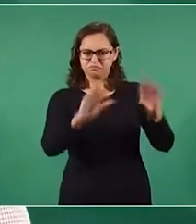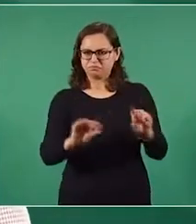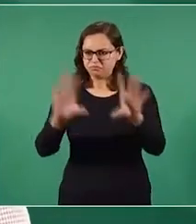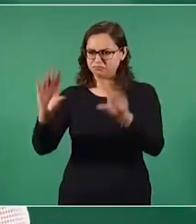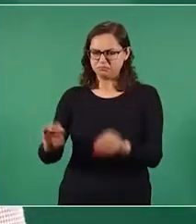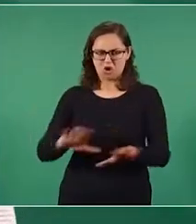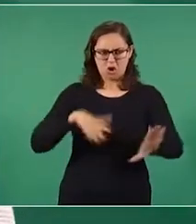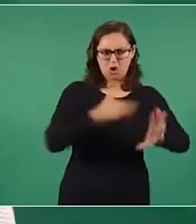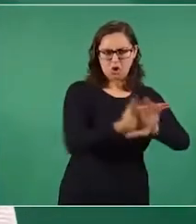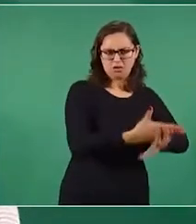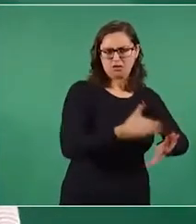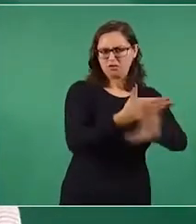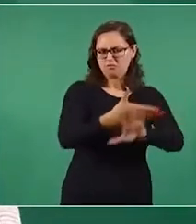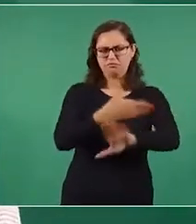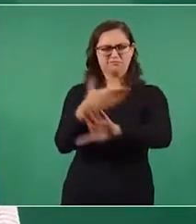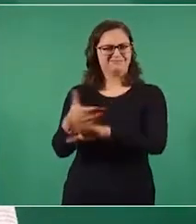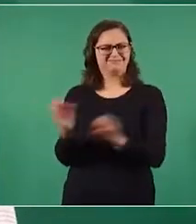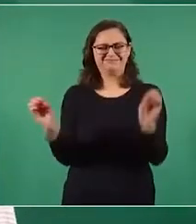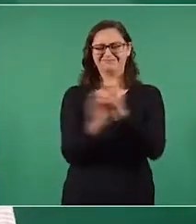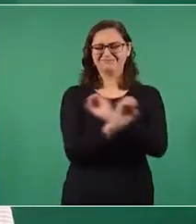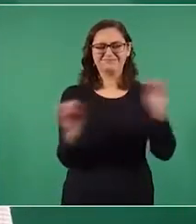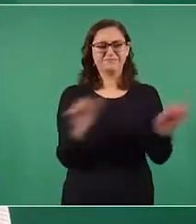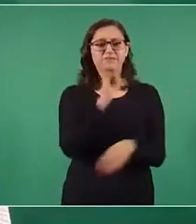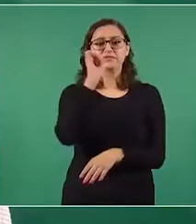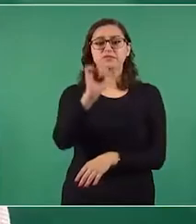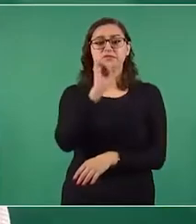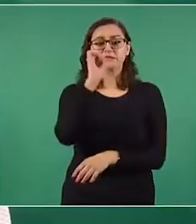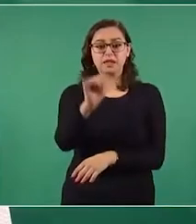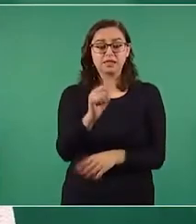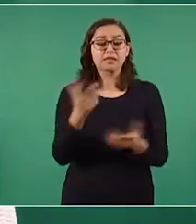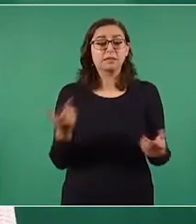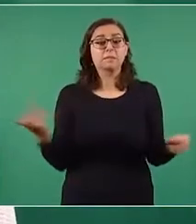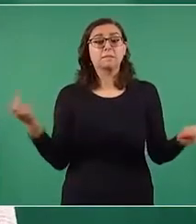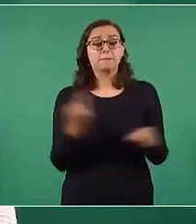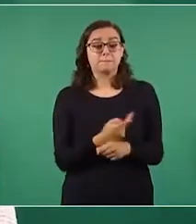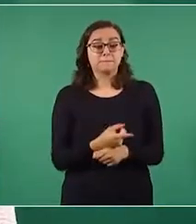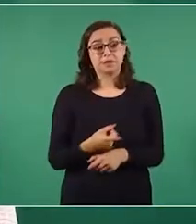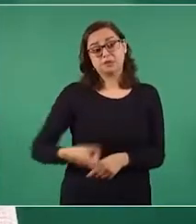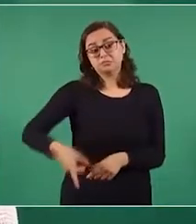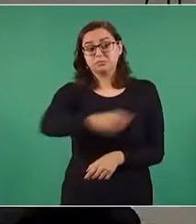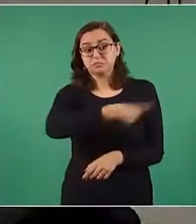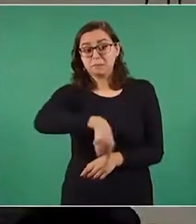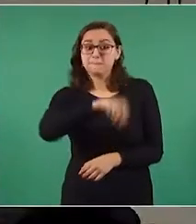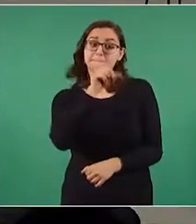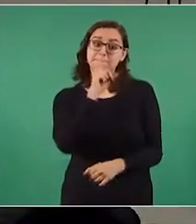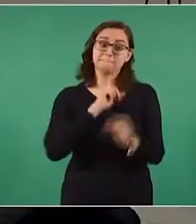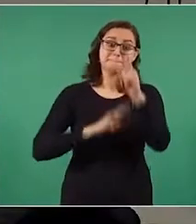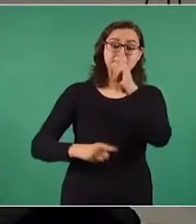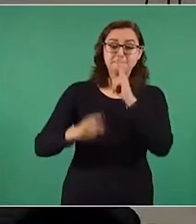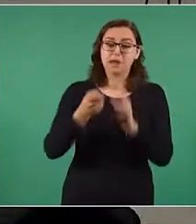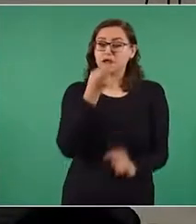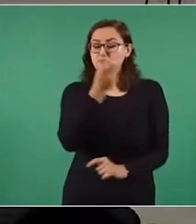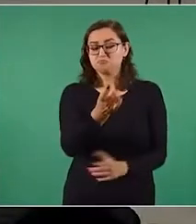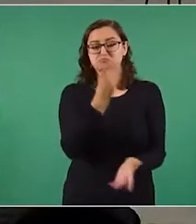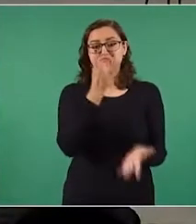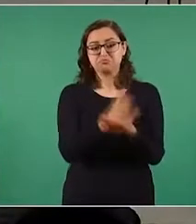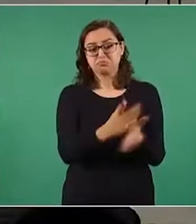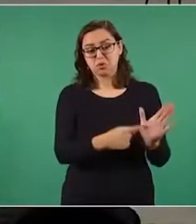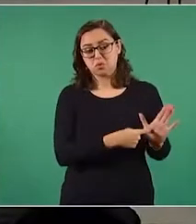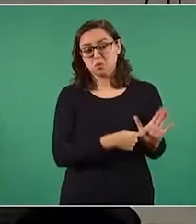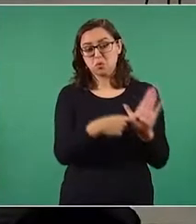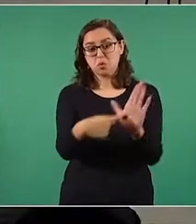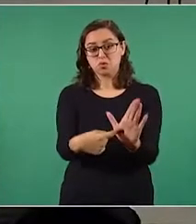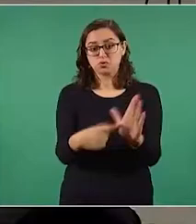Si acaso se denuncian las mentiras y las campañas de odio y la desinformación. A este espacio hay quienes lo